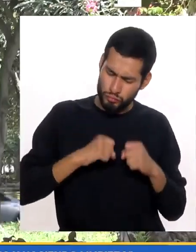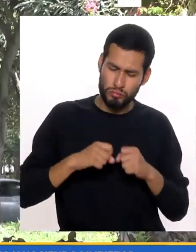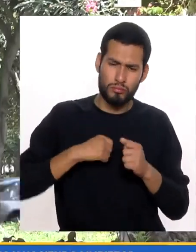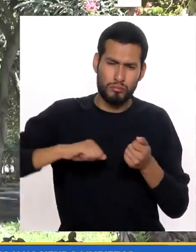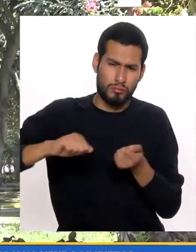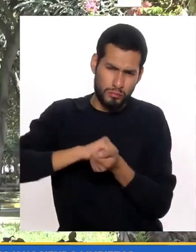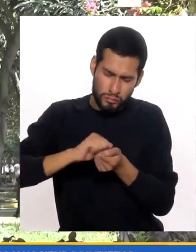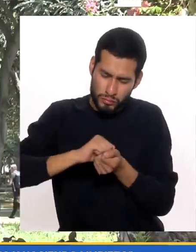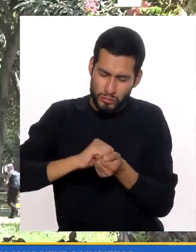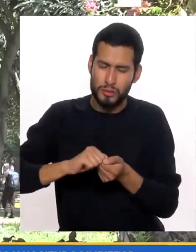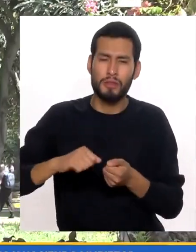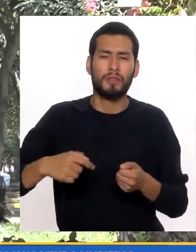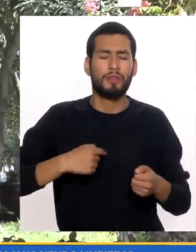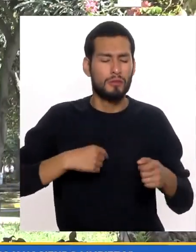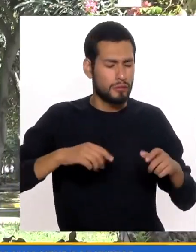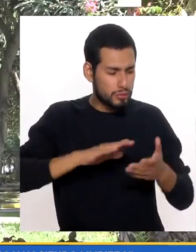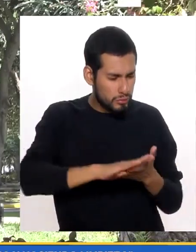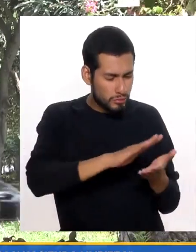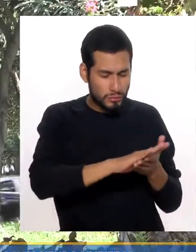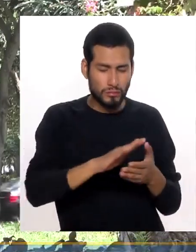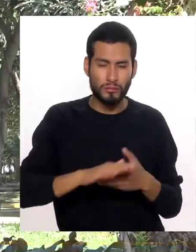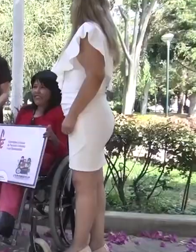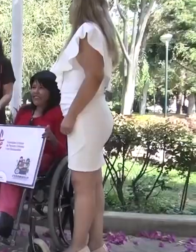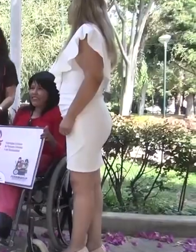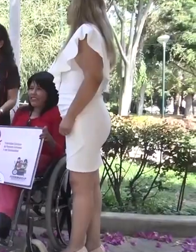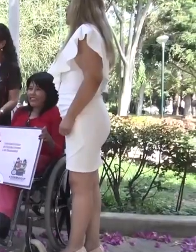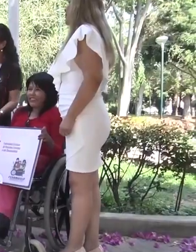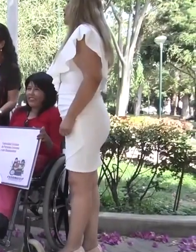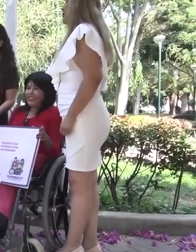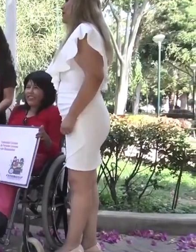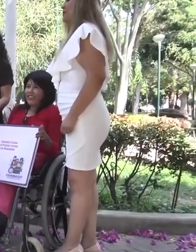salido adelante Lavando ropa Haciendo limpiezas